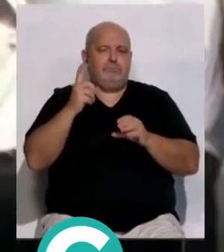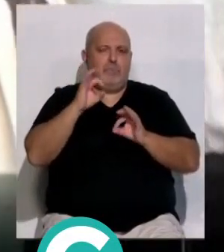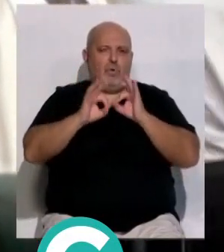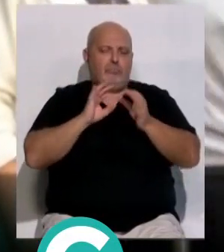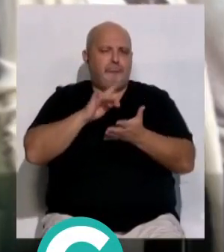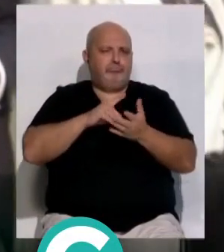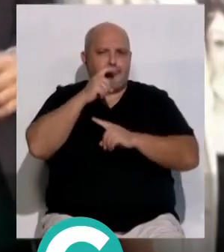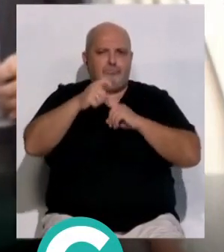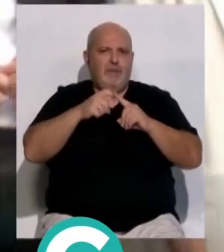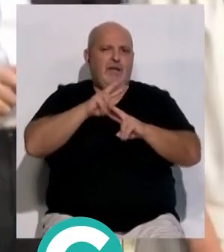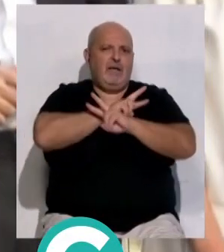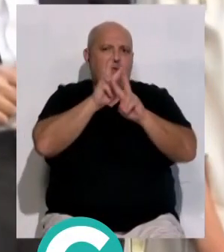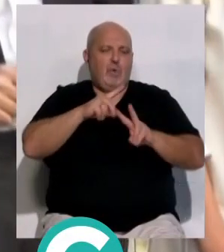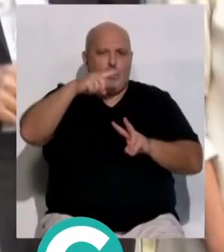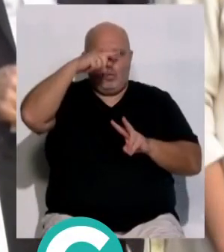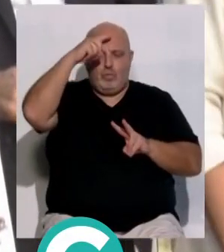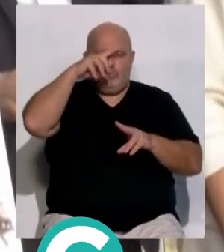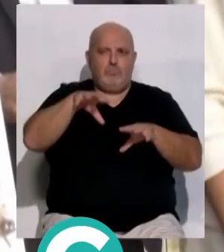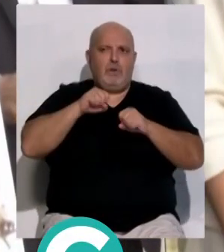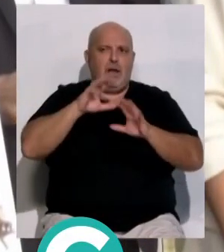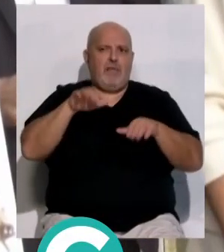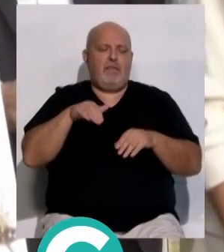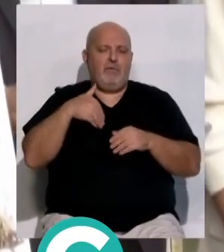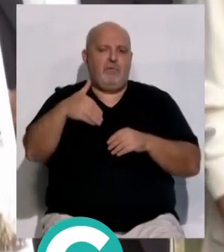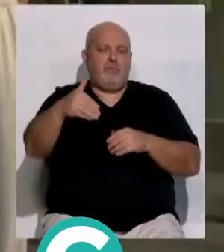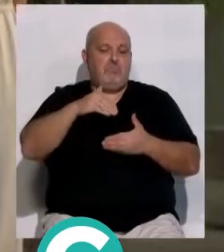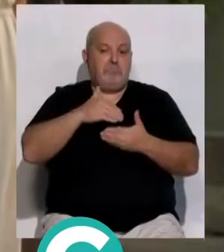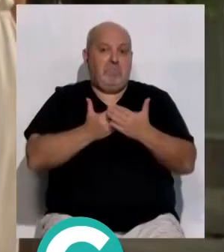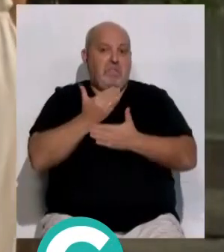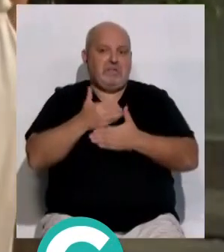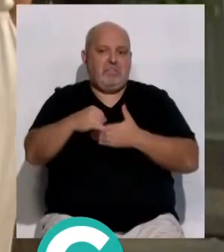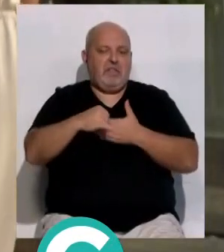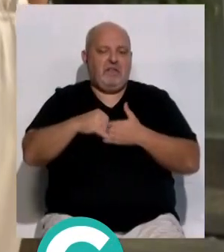esta cita internacional de la cultura que acoge Cádiz dentro de unos días